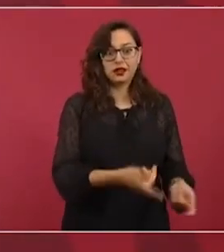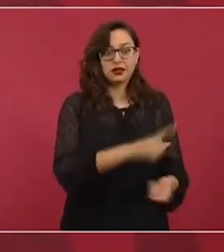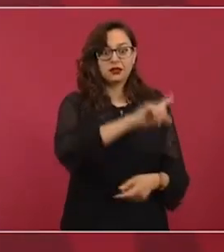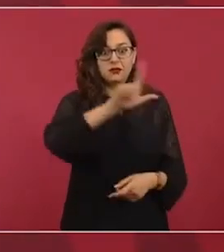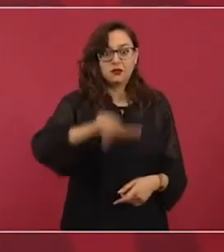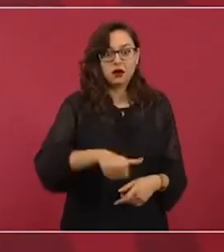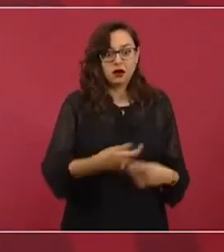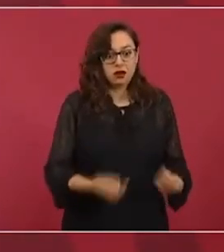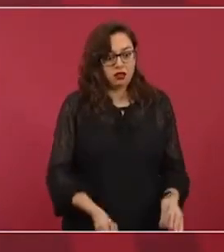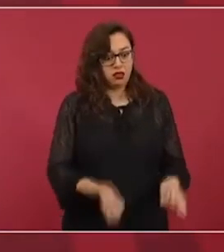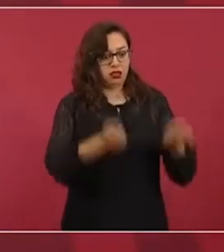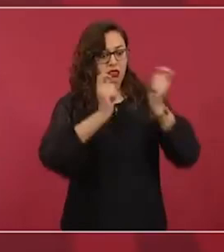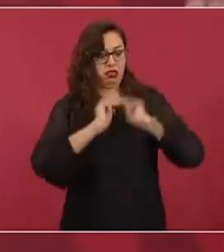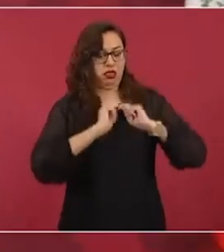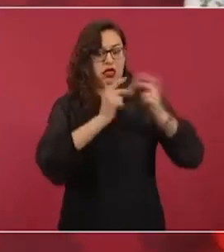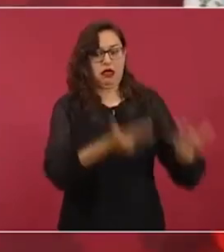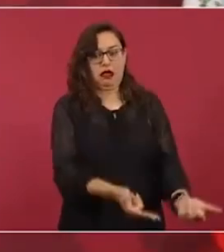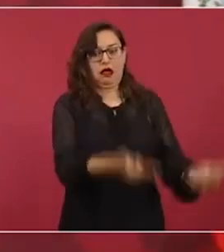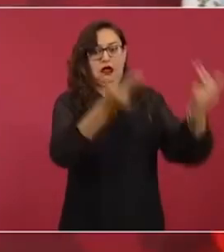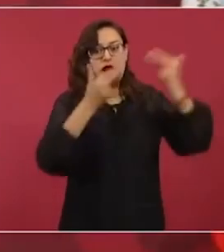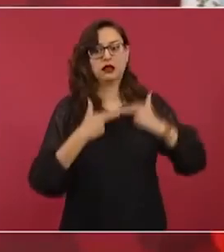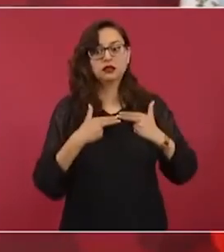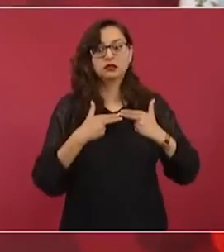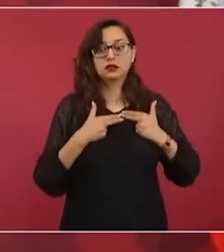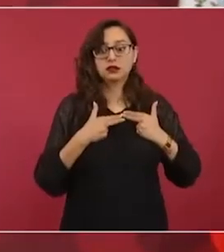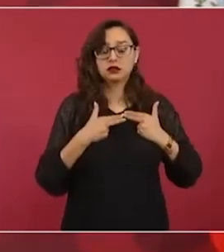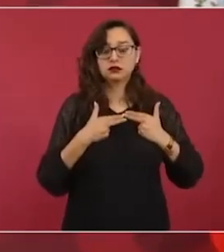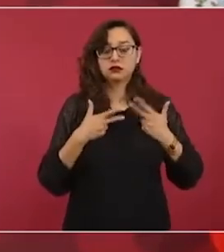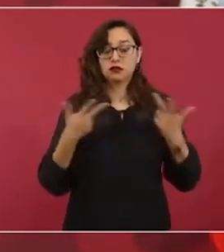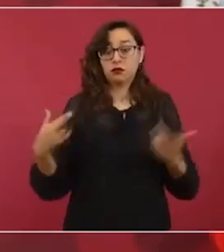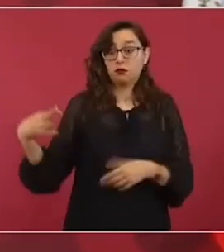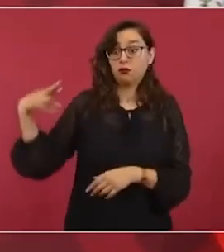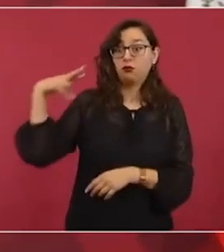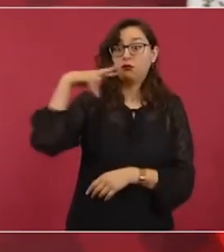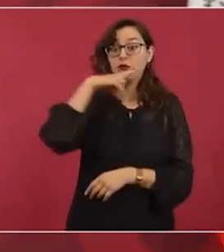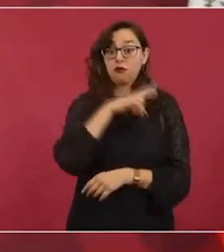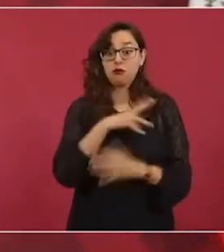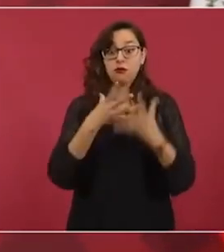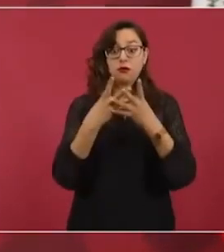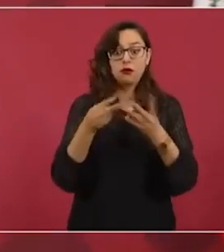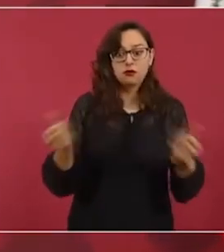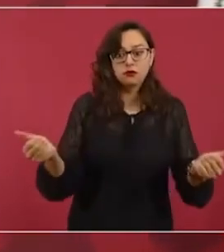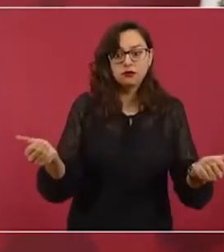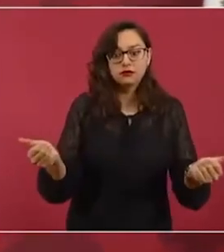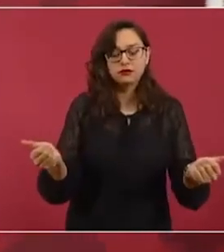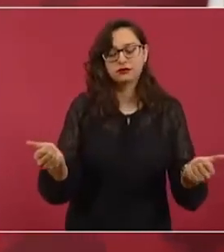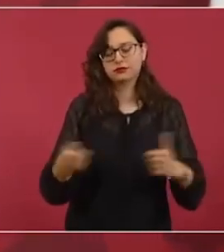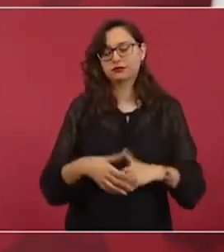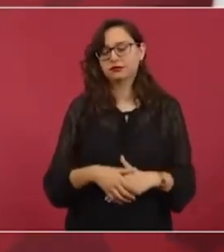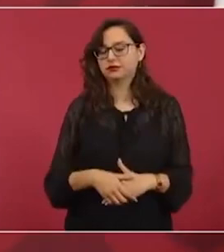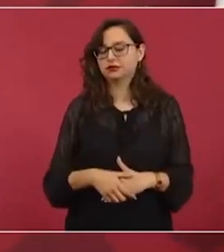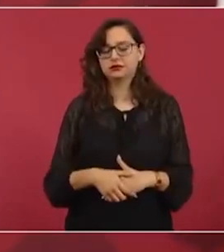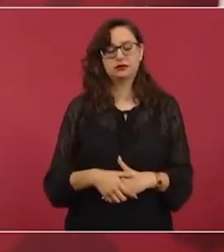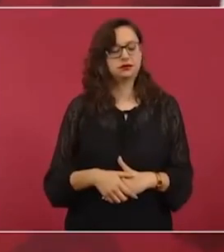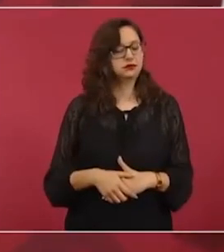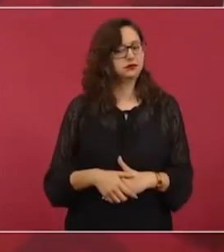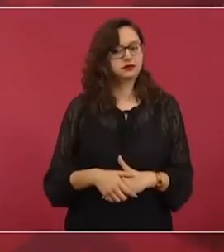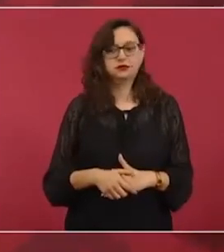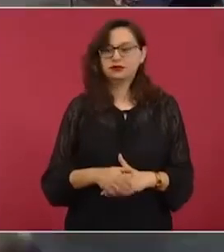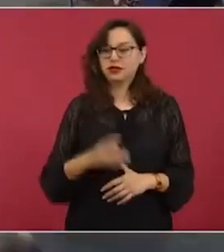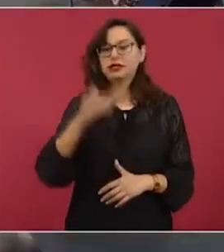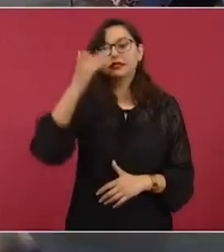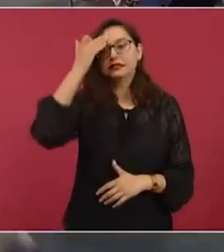Entonces, lleva tiempo ir cambiándonos, ha costado